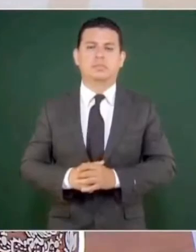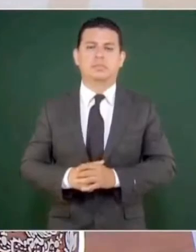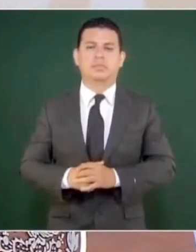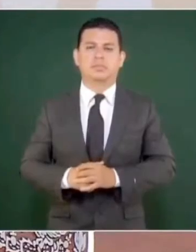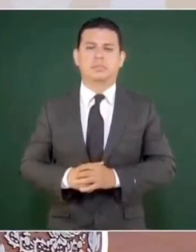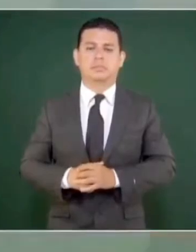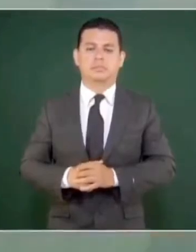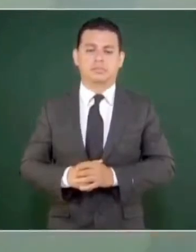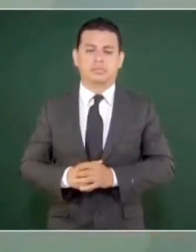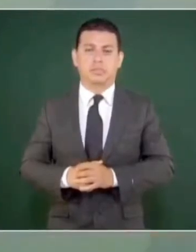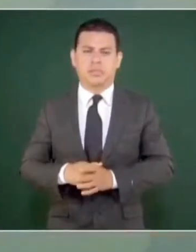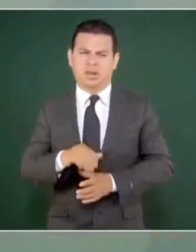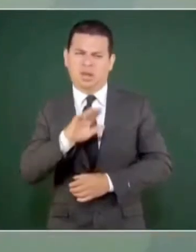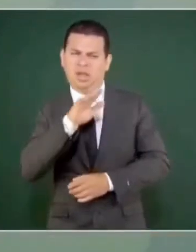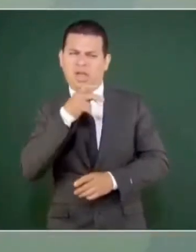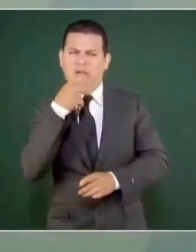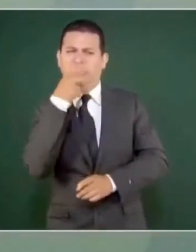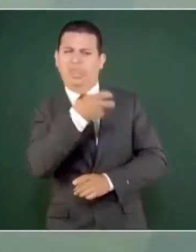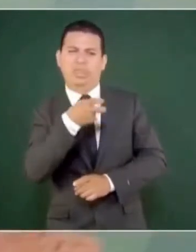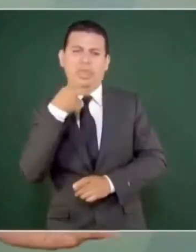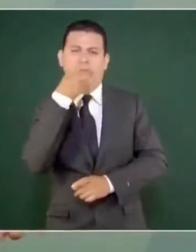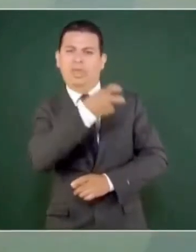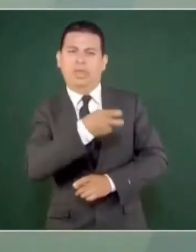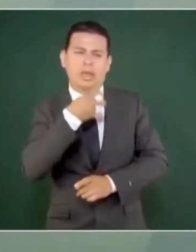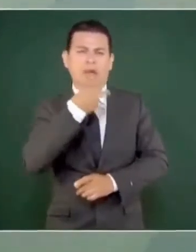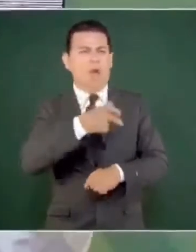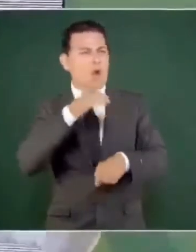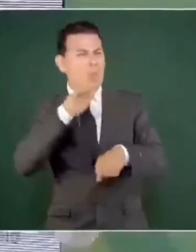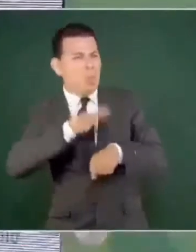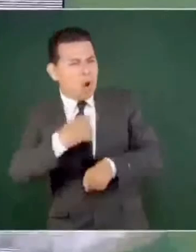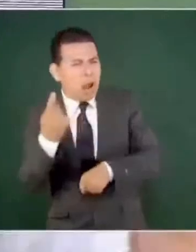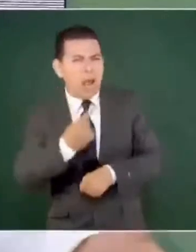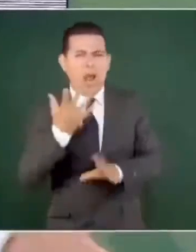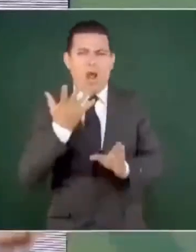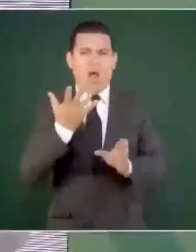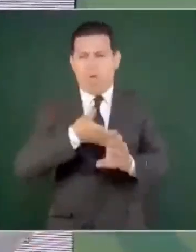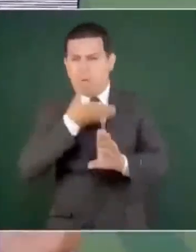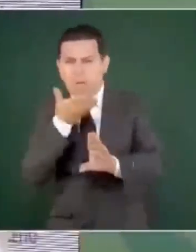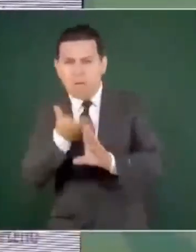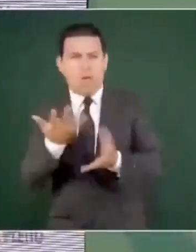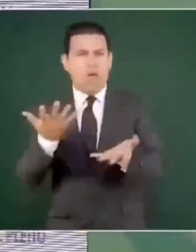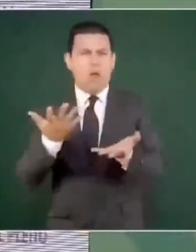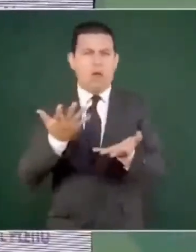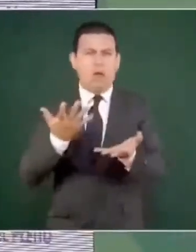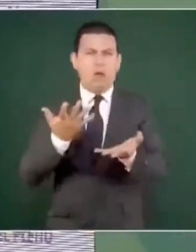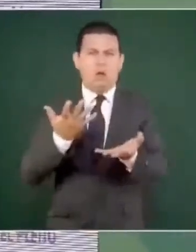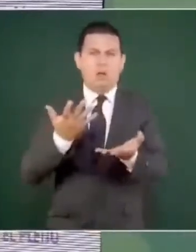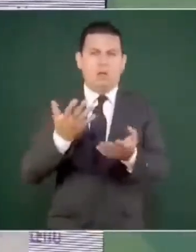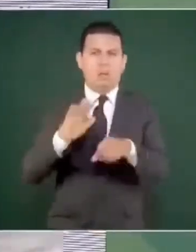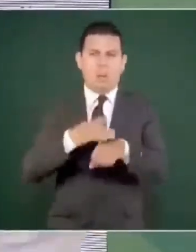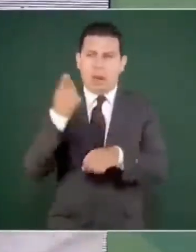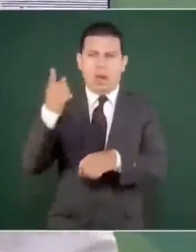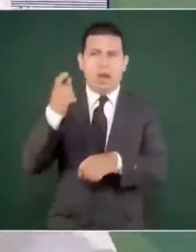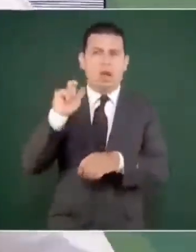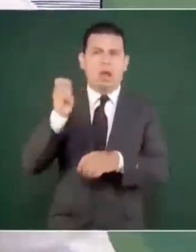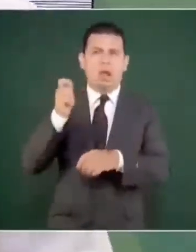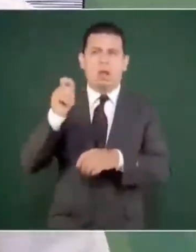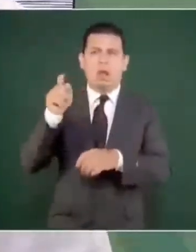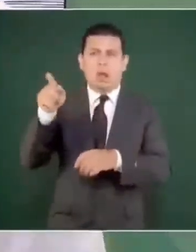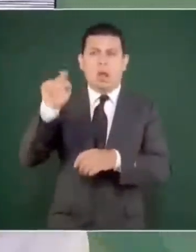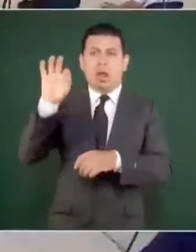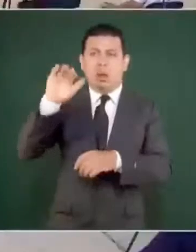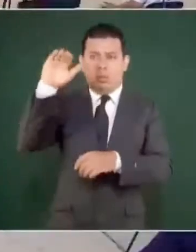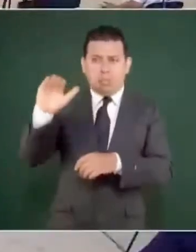hace el cuestionamiento, ¿cómo es que le va a descontar a su amigo Ricardo